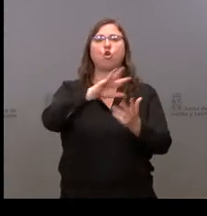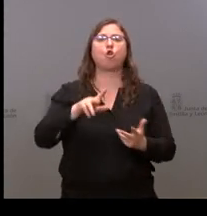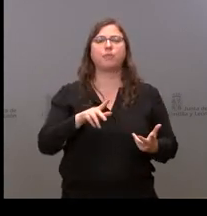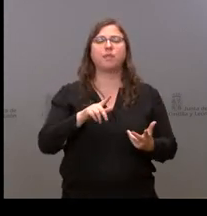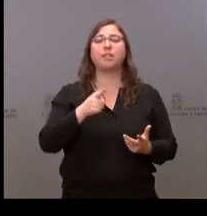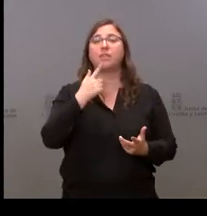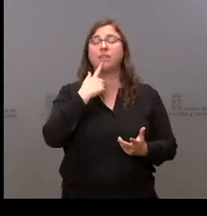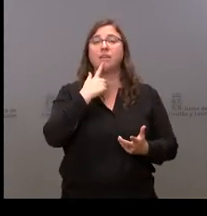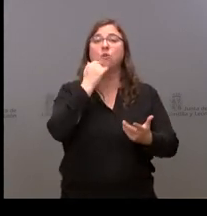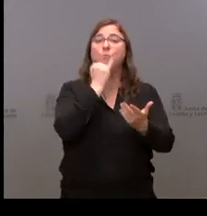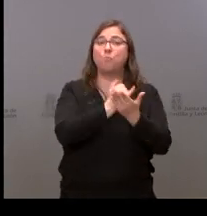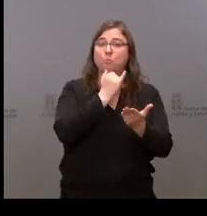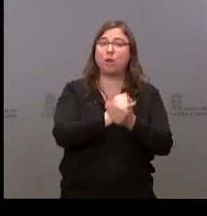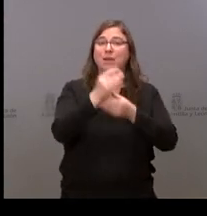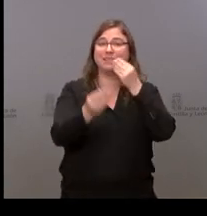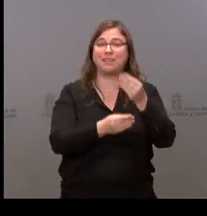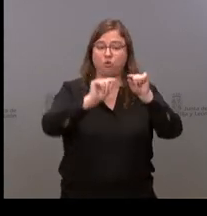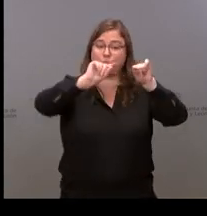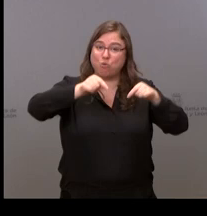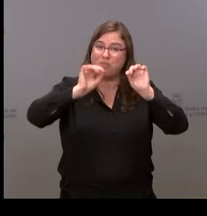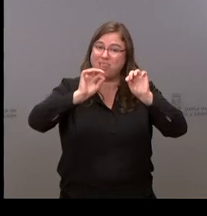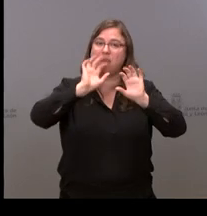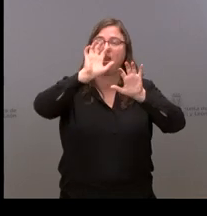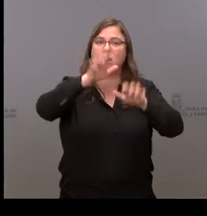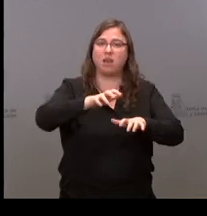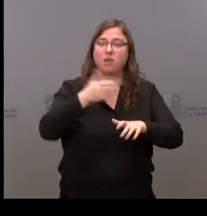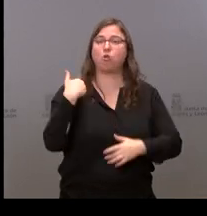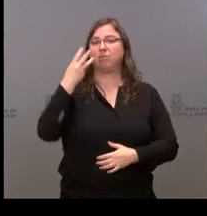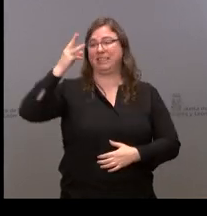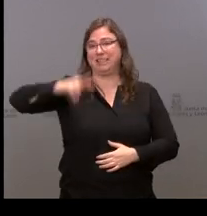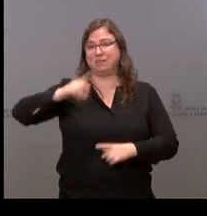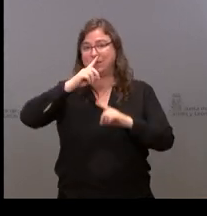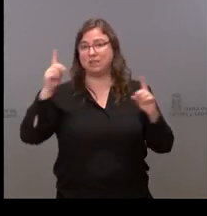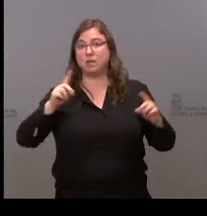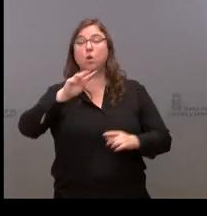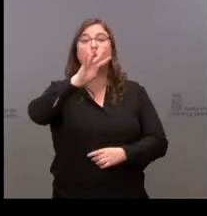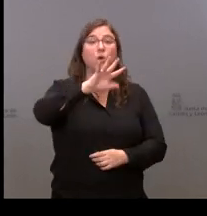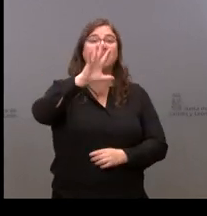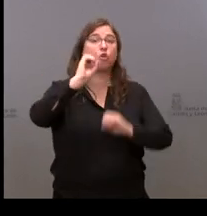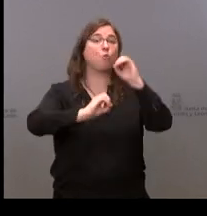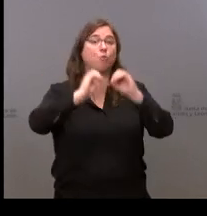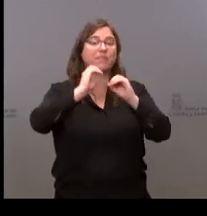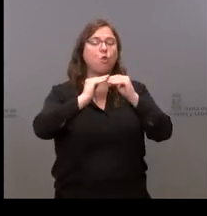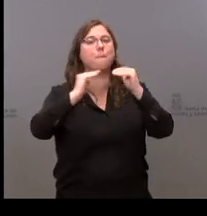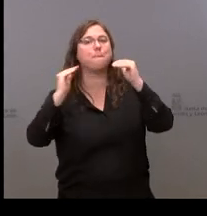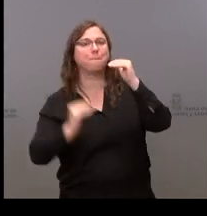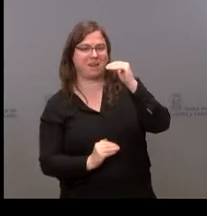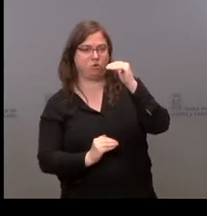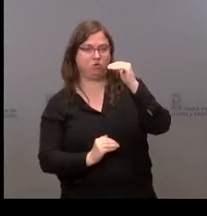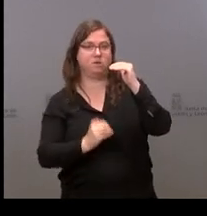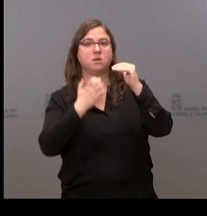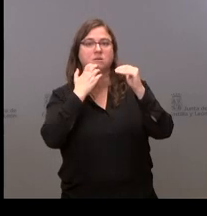número de pruebas que se han realizado en la provincia de León en el último trimestre de este año son 45% inferior al